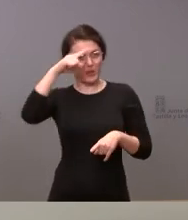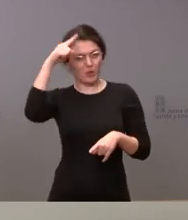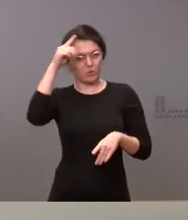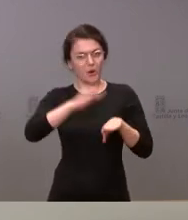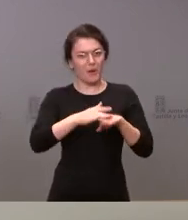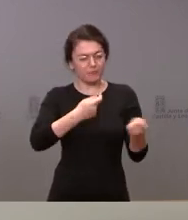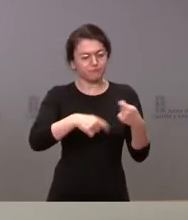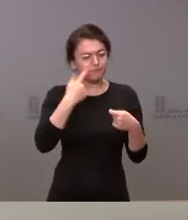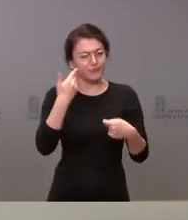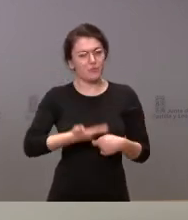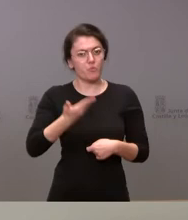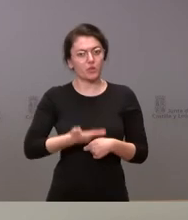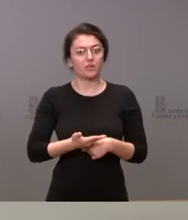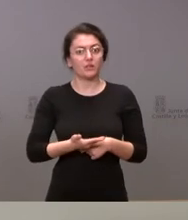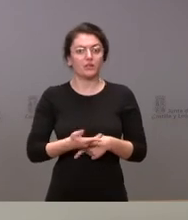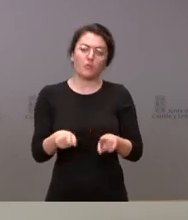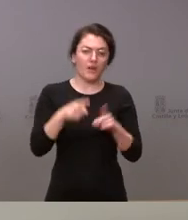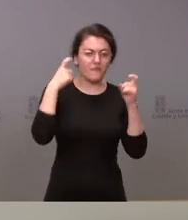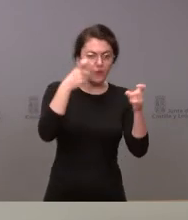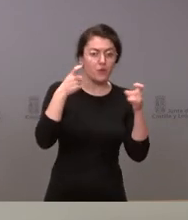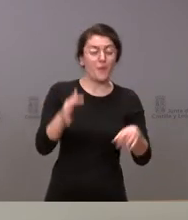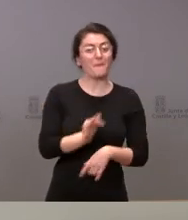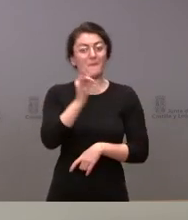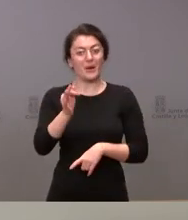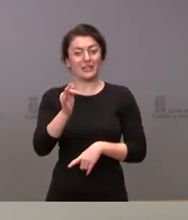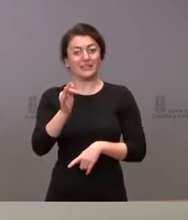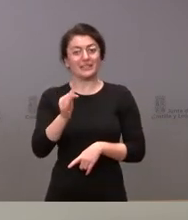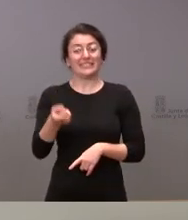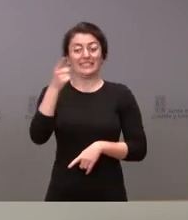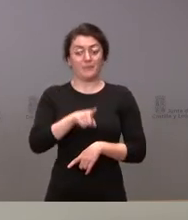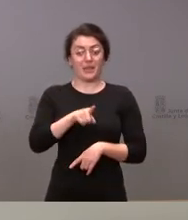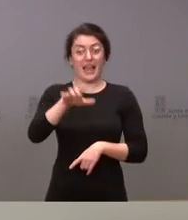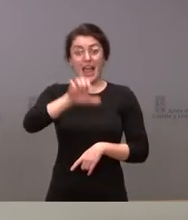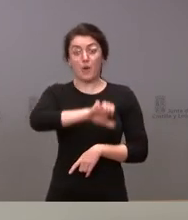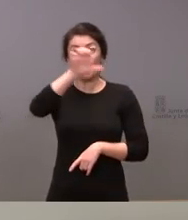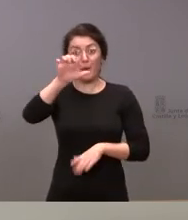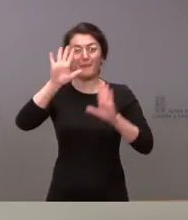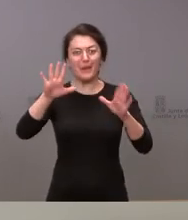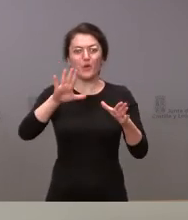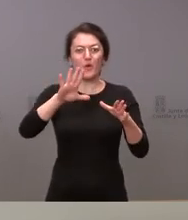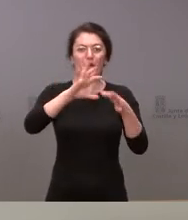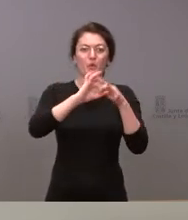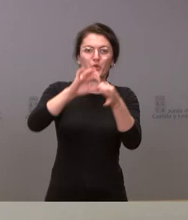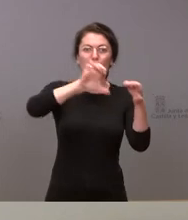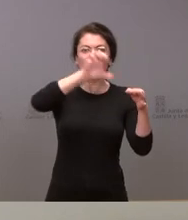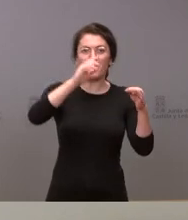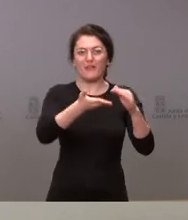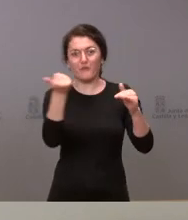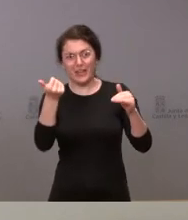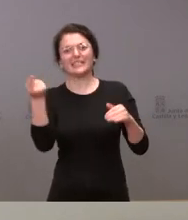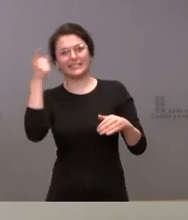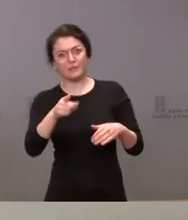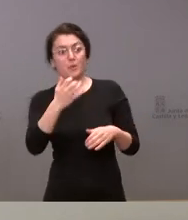y estamos haciendo un esfuerzo y luego el mercado europeo que no está en la Unión Europea también lo es hablábamos